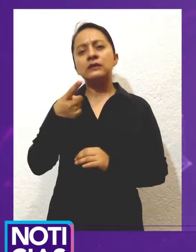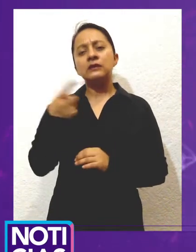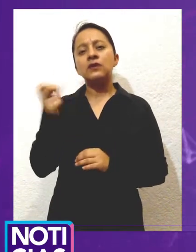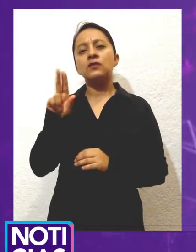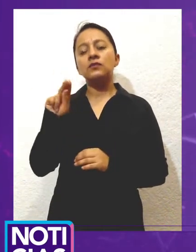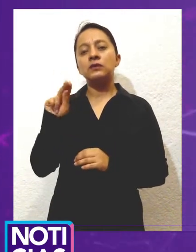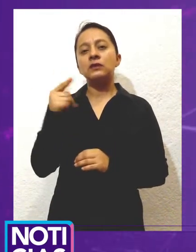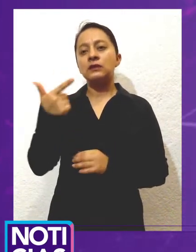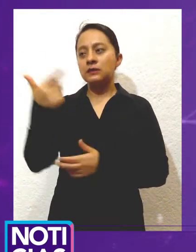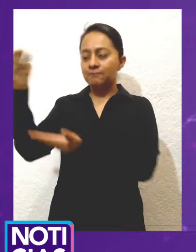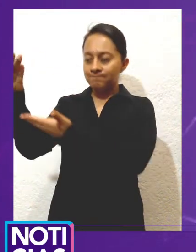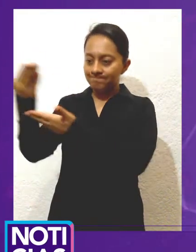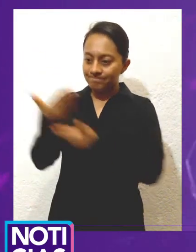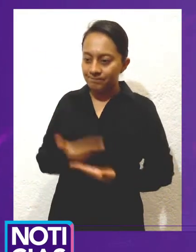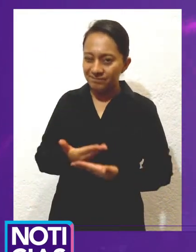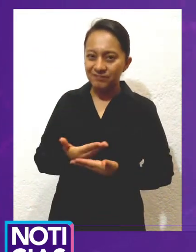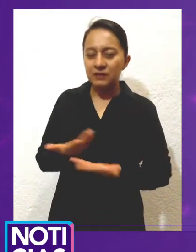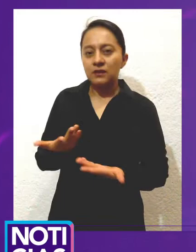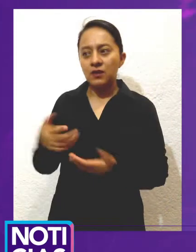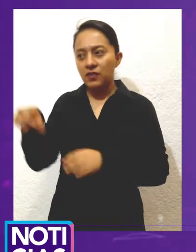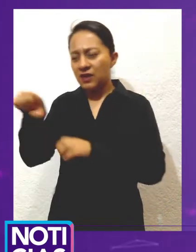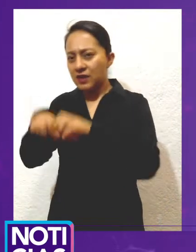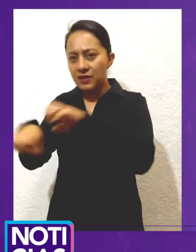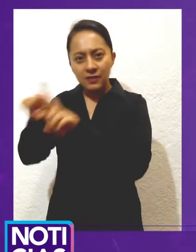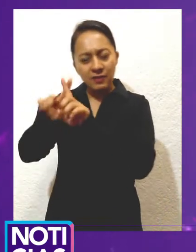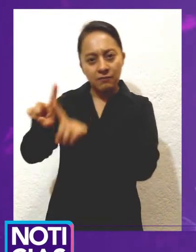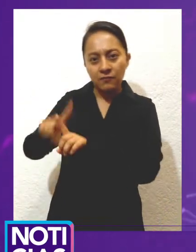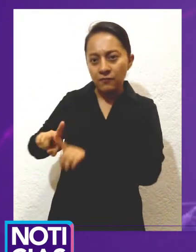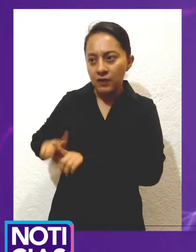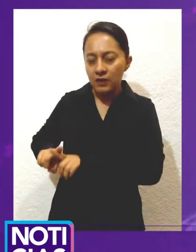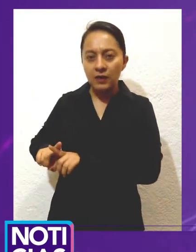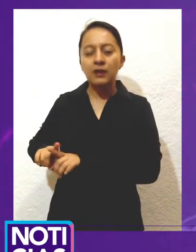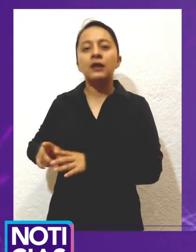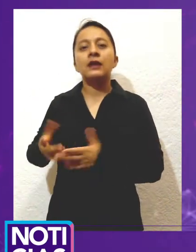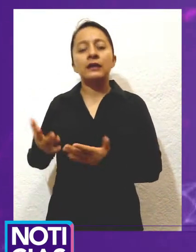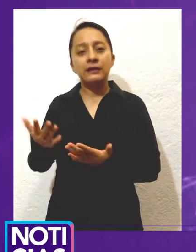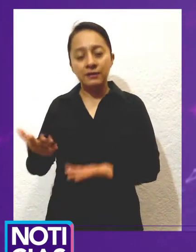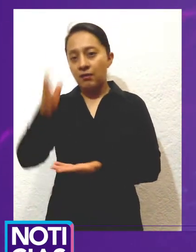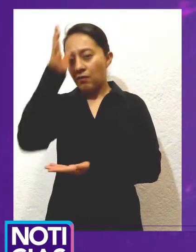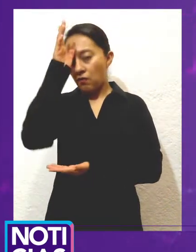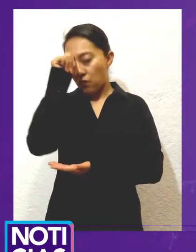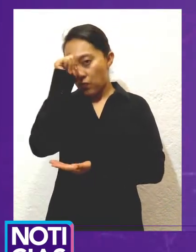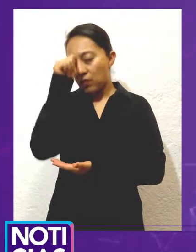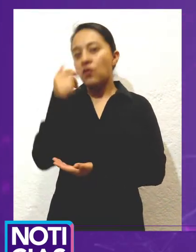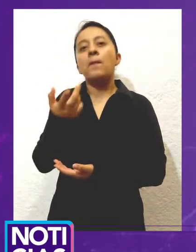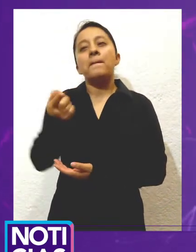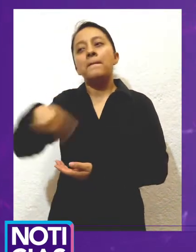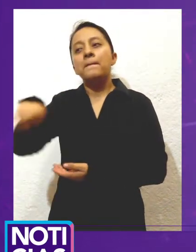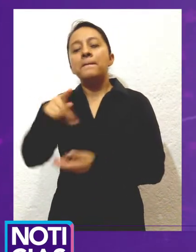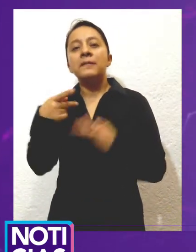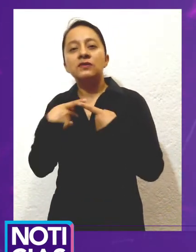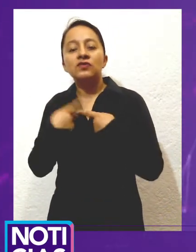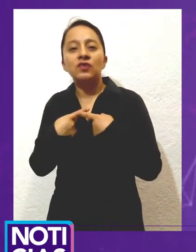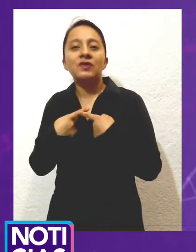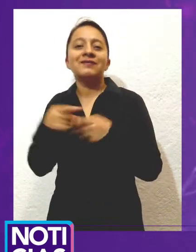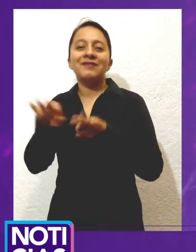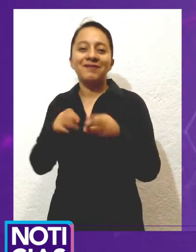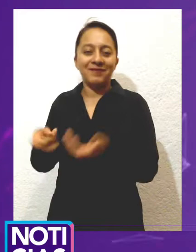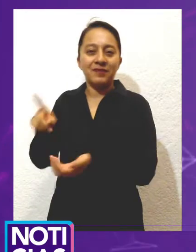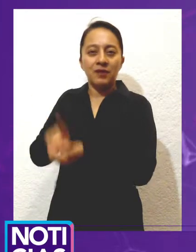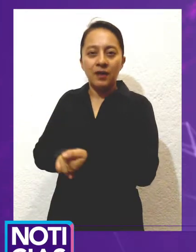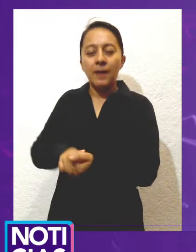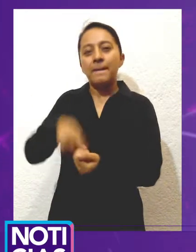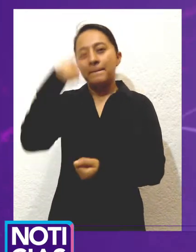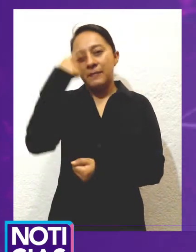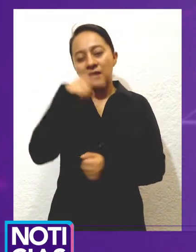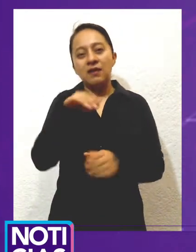tipo de giros que han establecido acuerdos con sus empleados para modificar las condiciones colectivas de trabajo, de las cuales 68 han sido